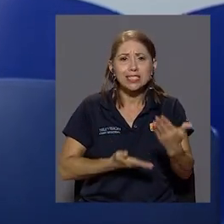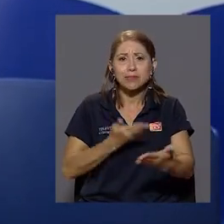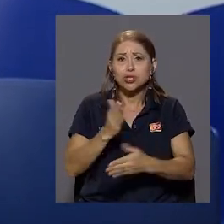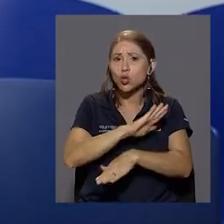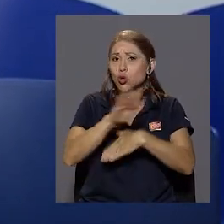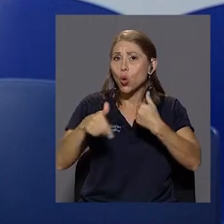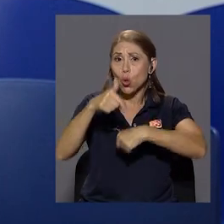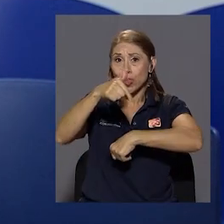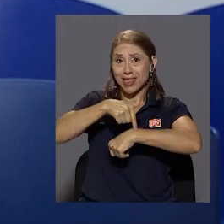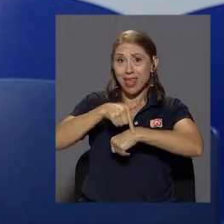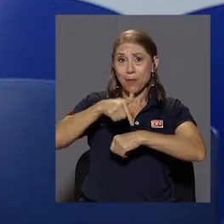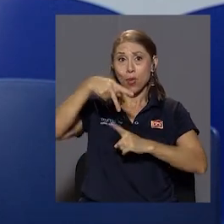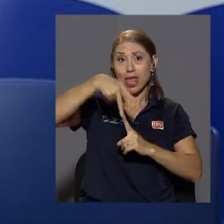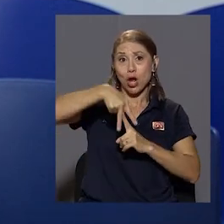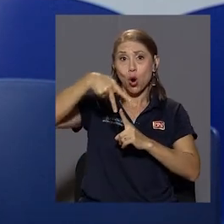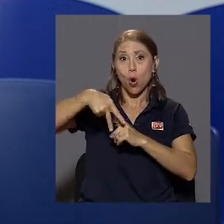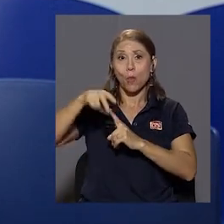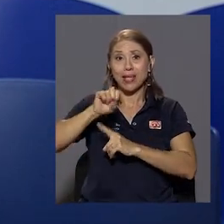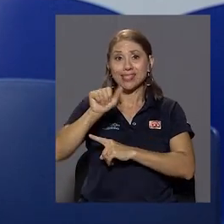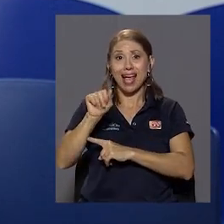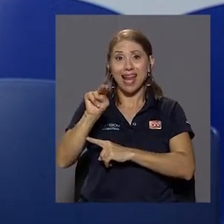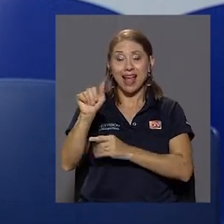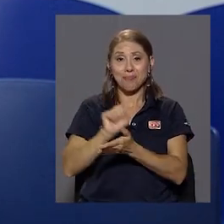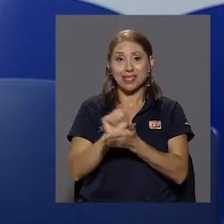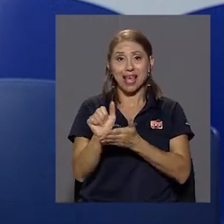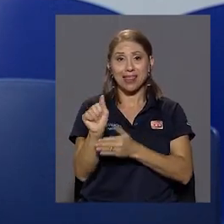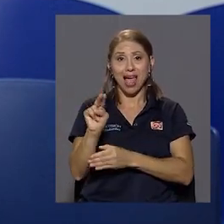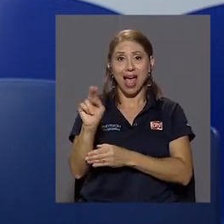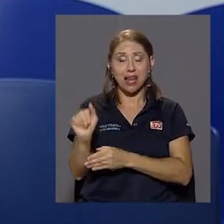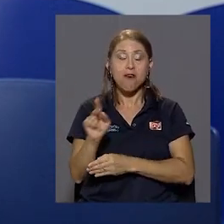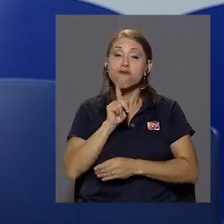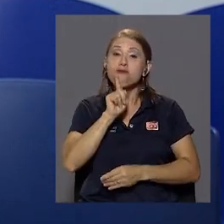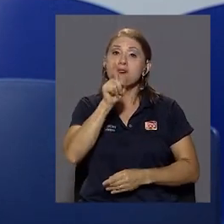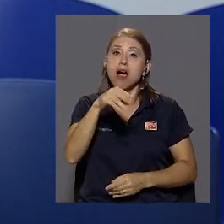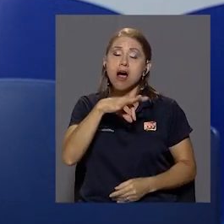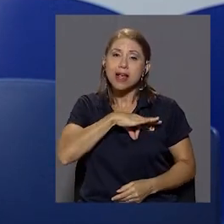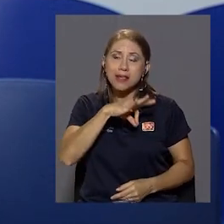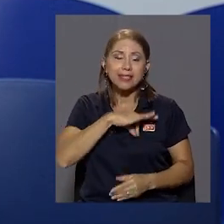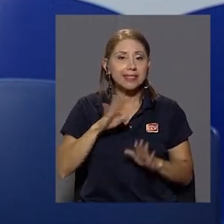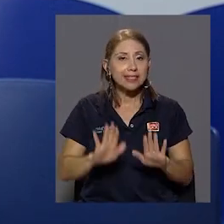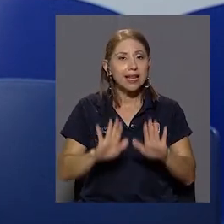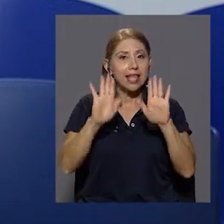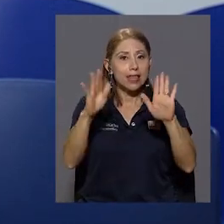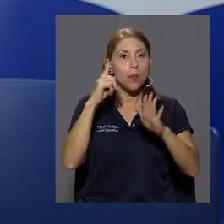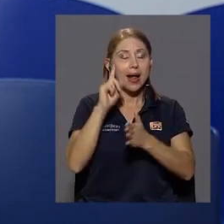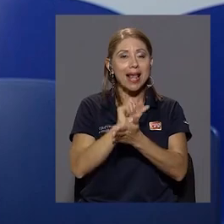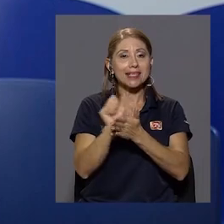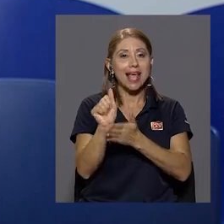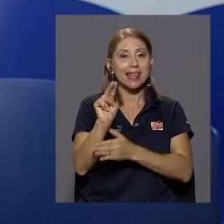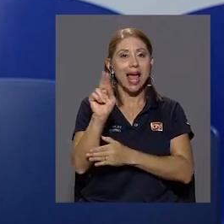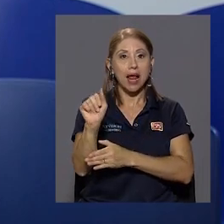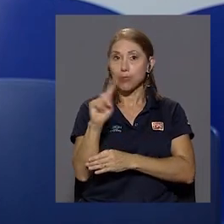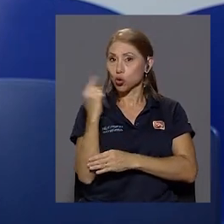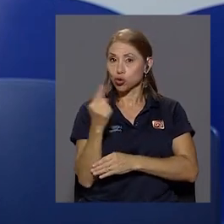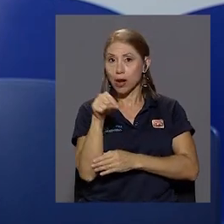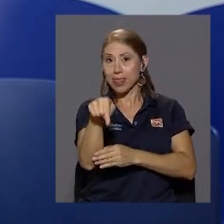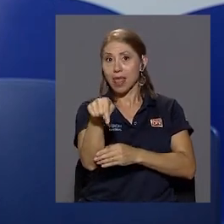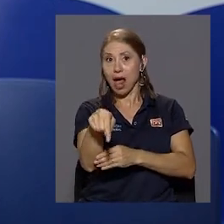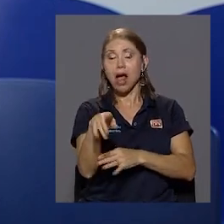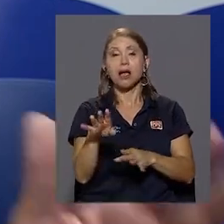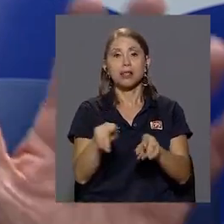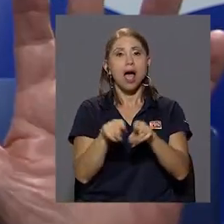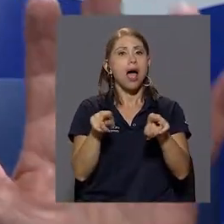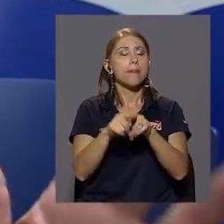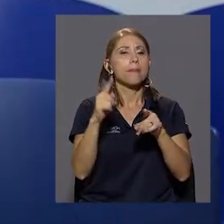tiempo que ha estado Copesana en Santana y me parece que ha sido en realidad un beneficio excelente para Santana y no solo para Santana sino